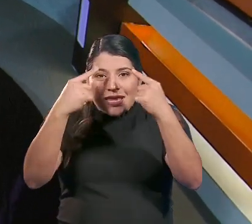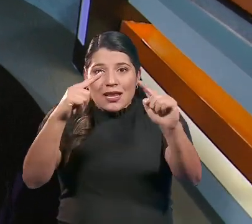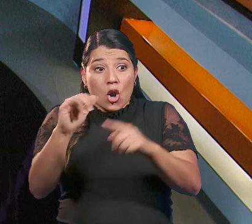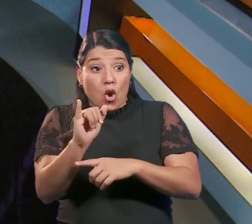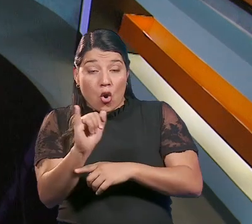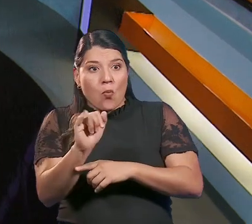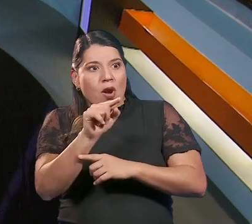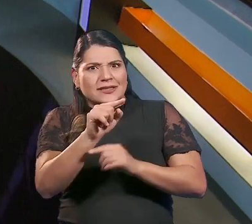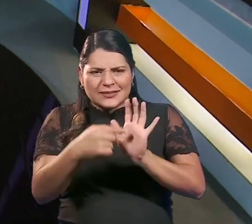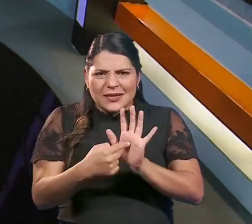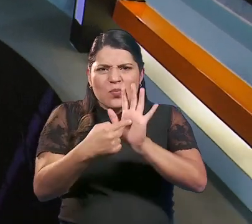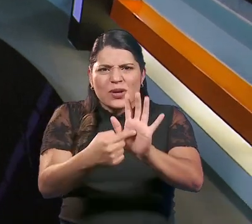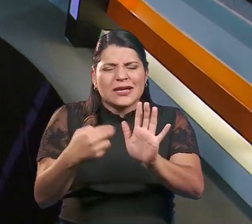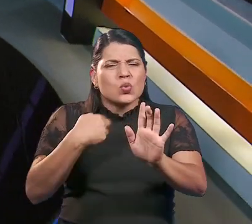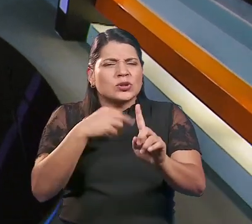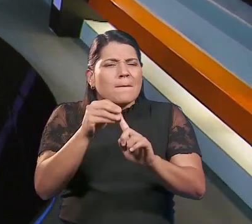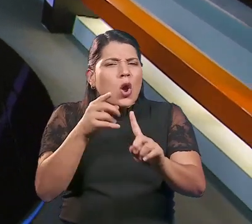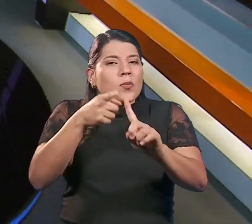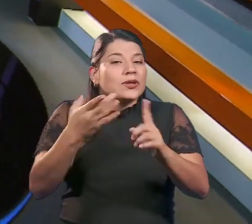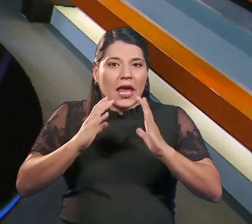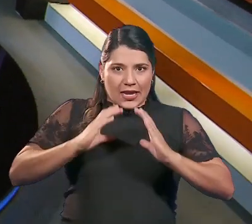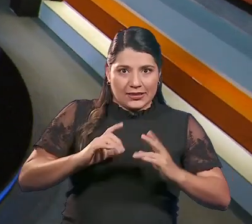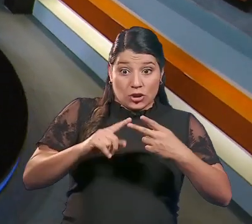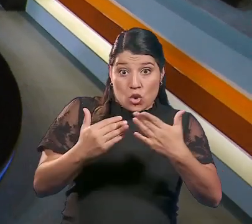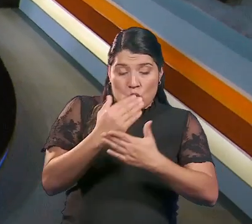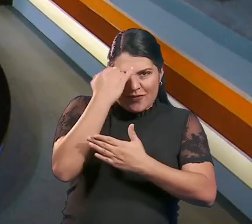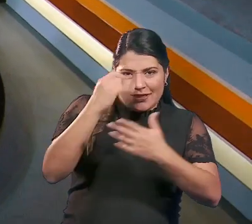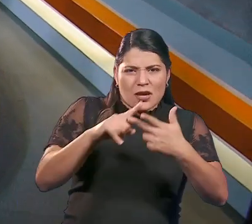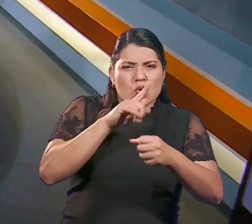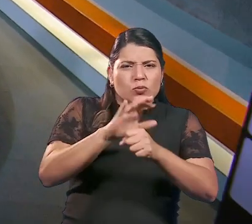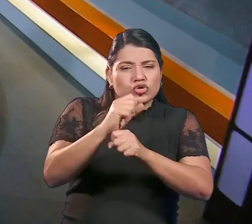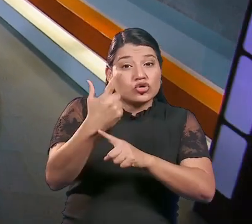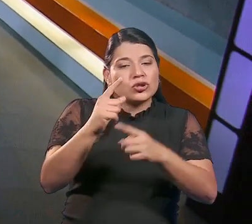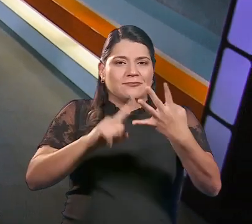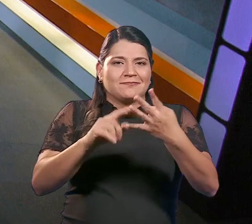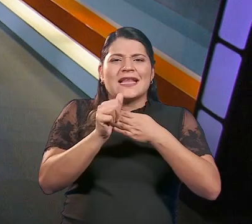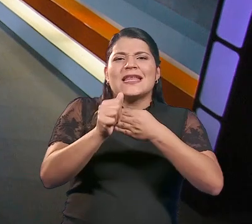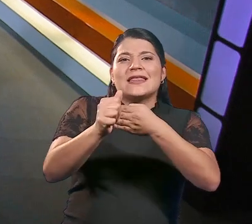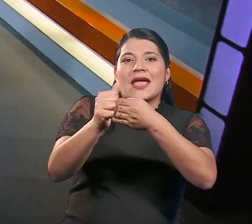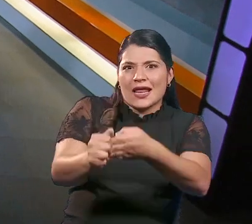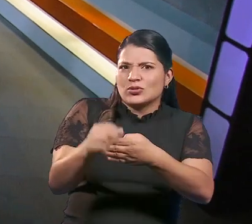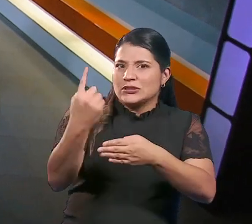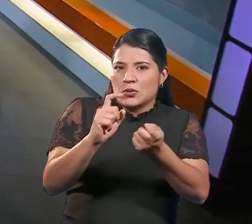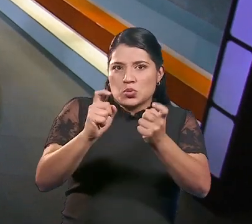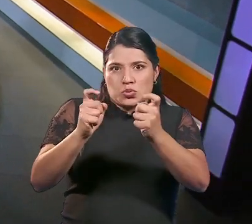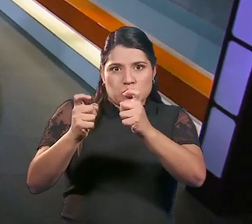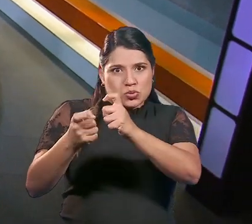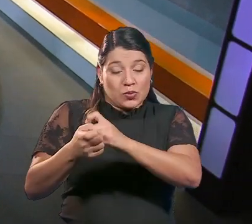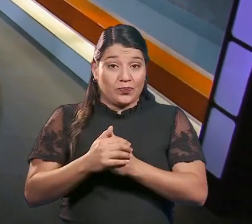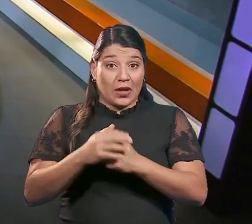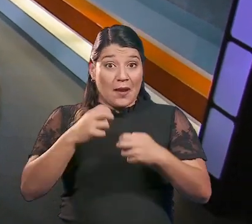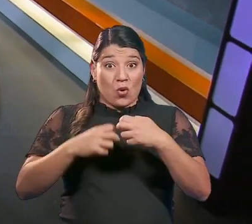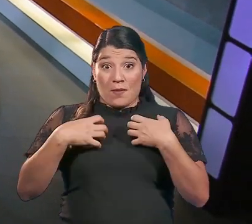servicios y resultados que muestran nuestro enfoque en los clientes, la innovación, el compromiso social y el liderazgo guiados